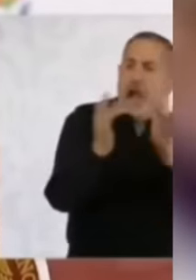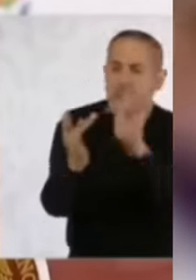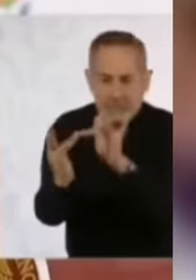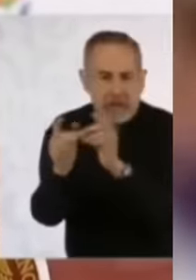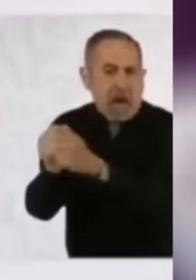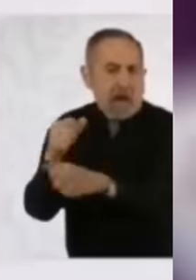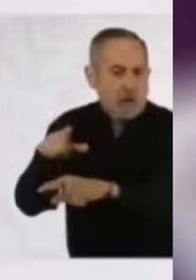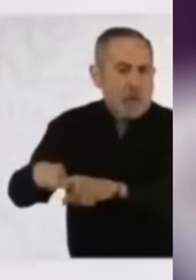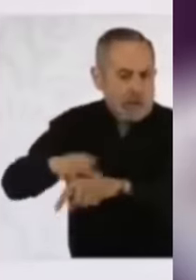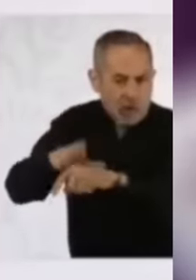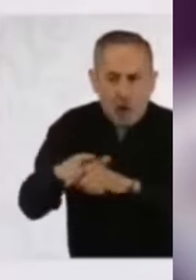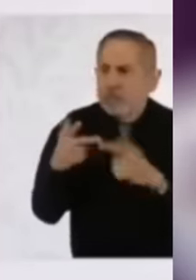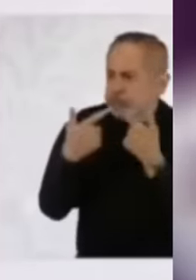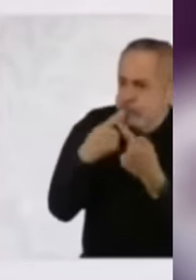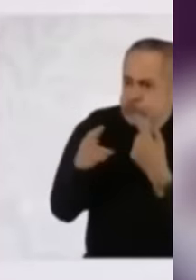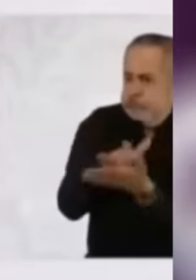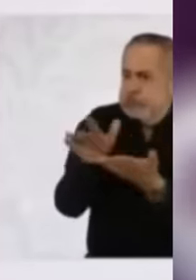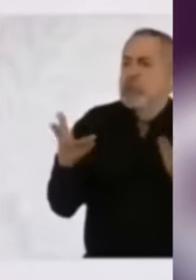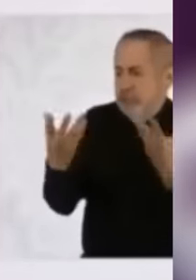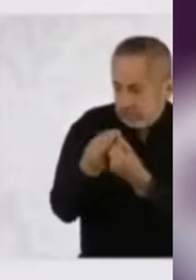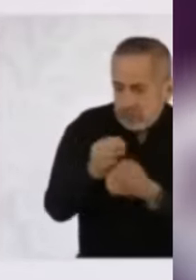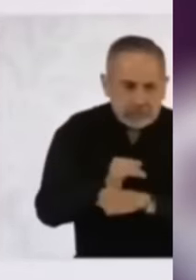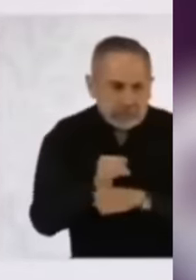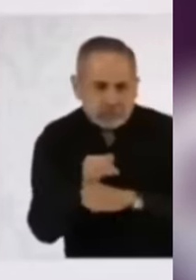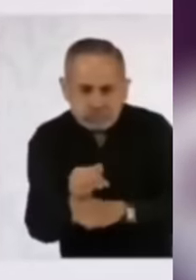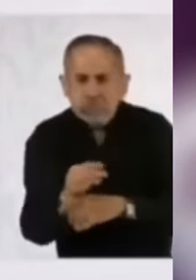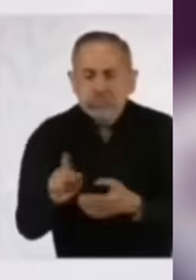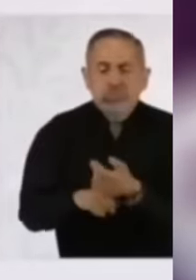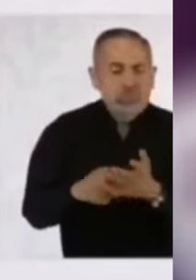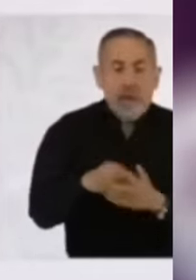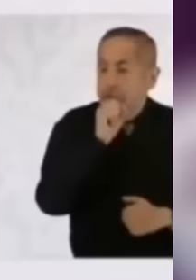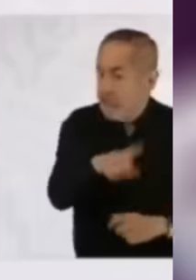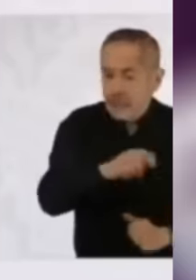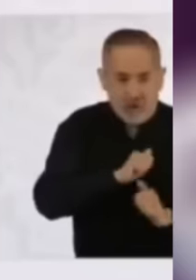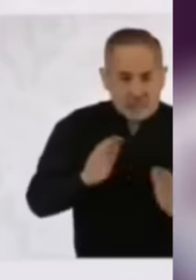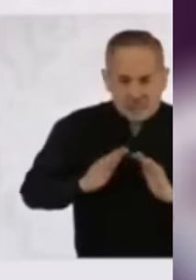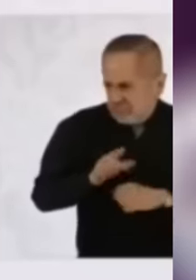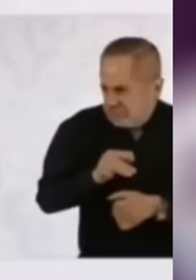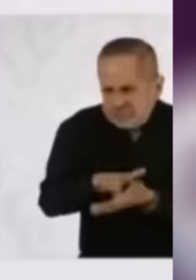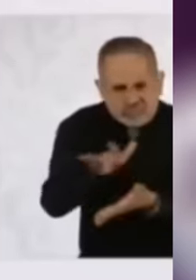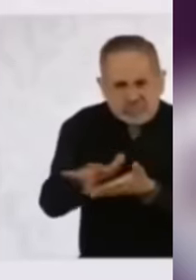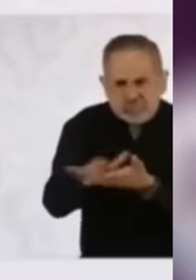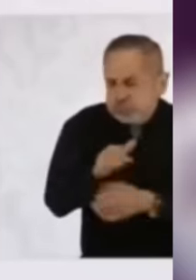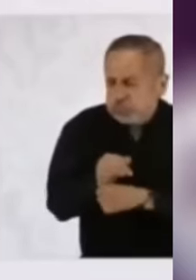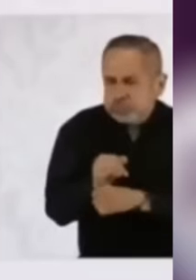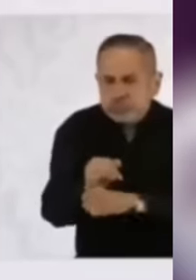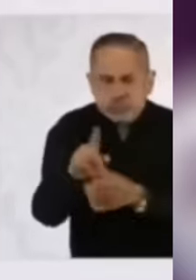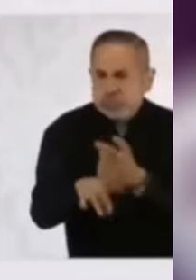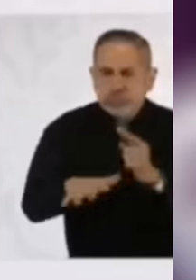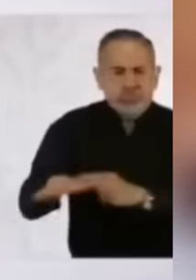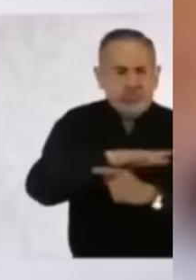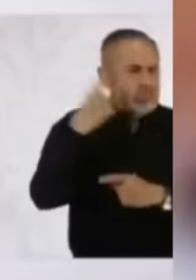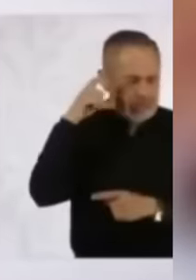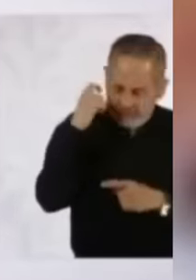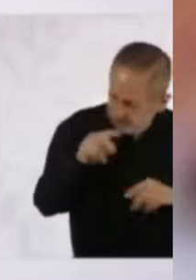apoyando en todas las investigaciones y también las Fuerzas Armadas para todo el apoyo que requiere el estado de